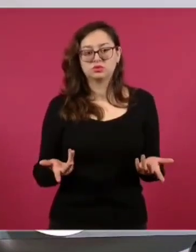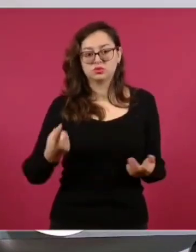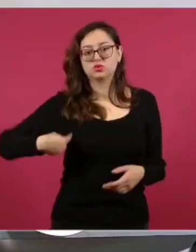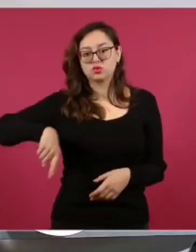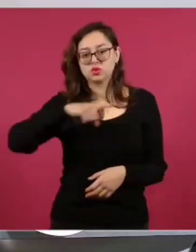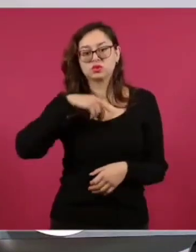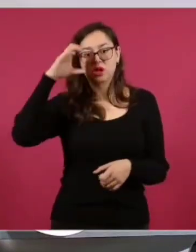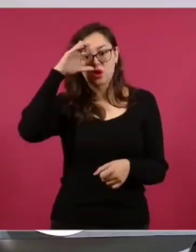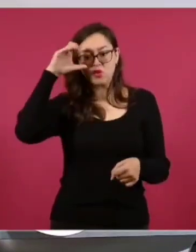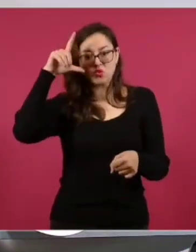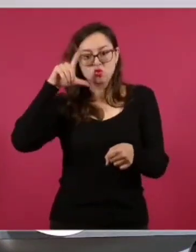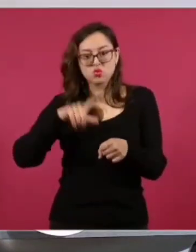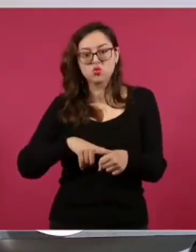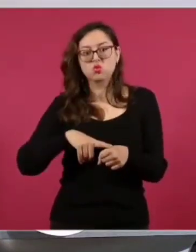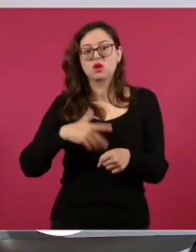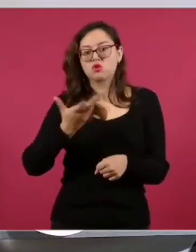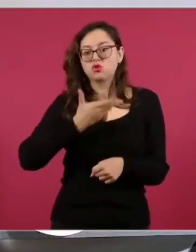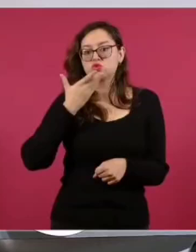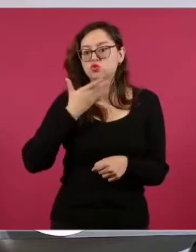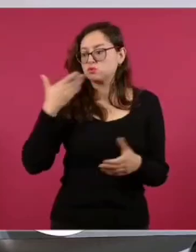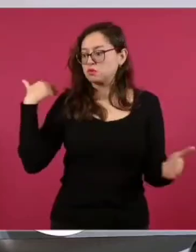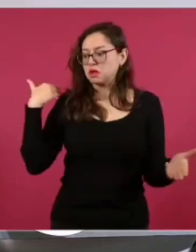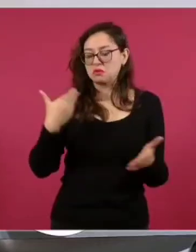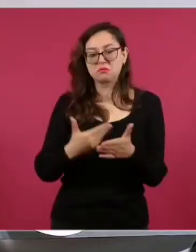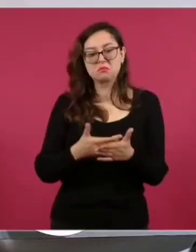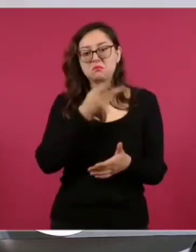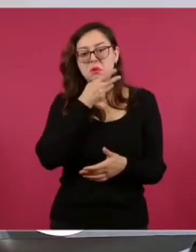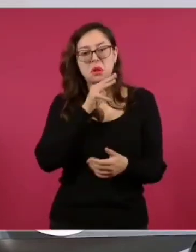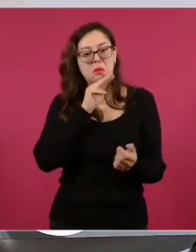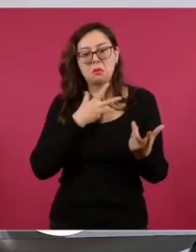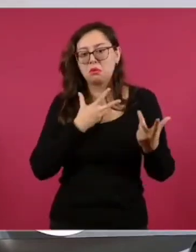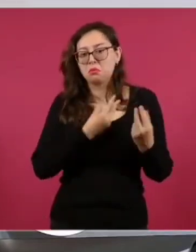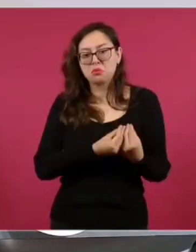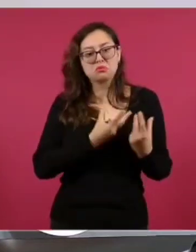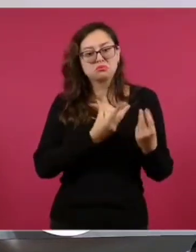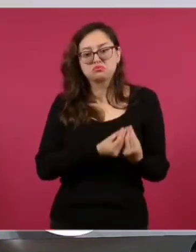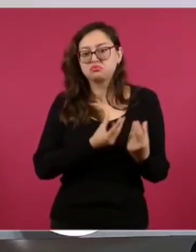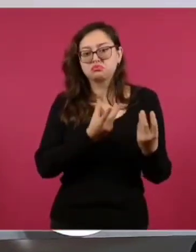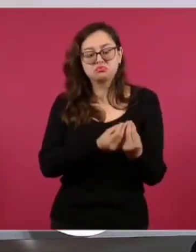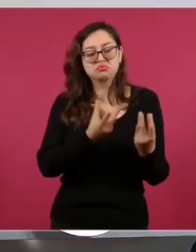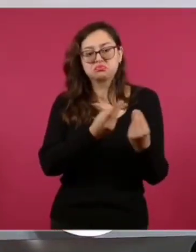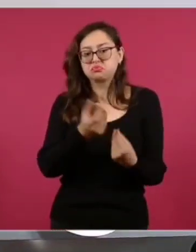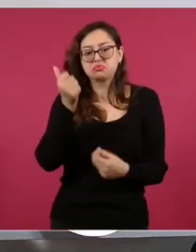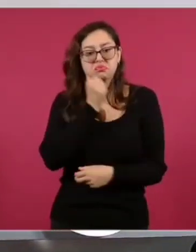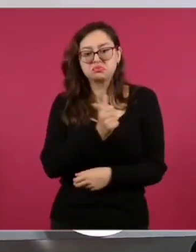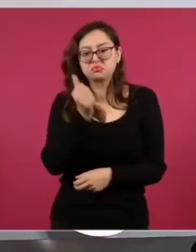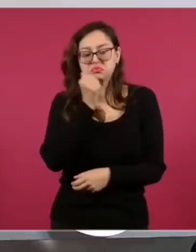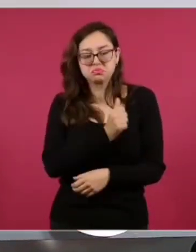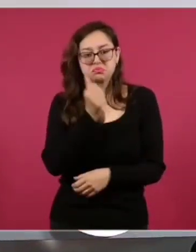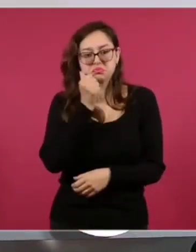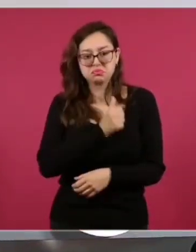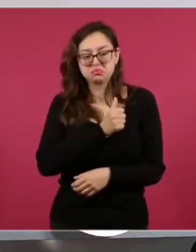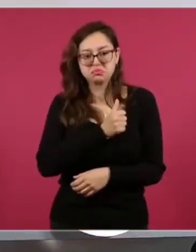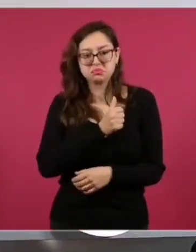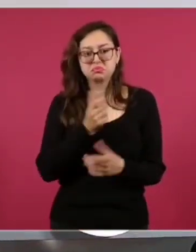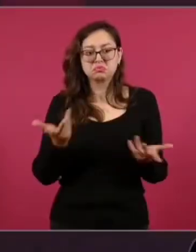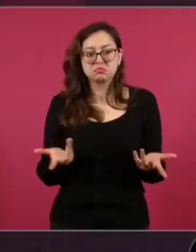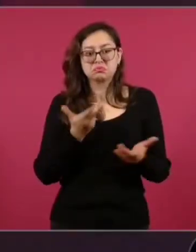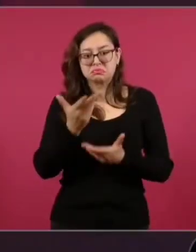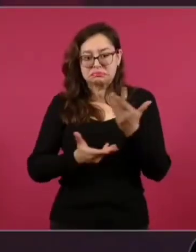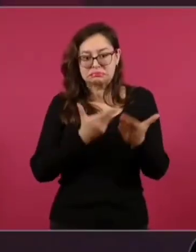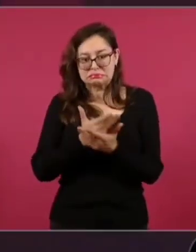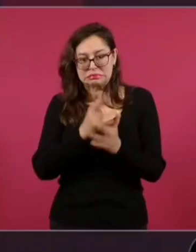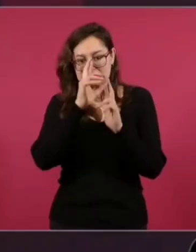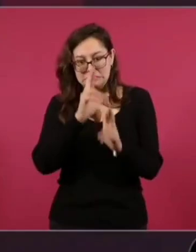de que nuestros hijos están siempre con nosotros y que con todo respeto